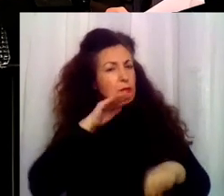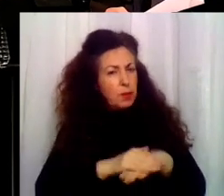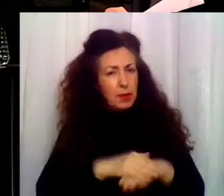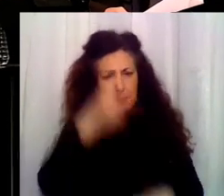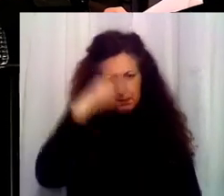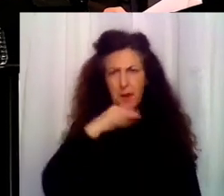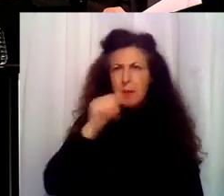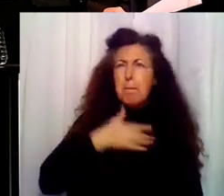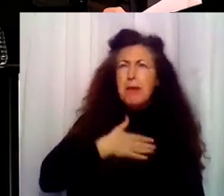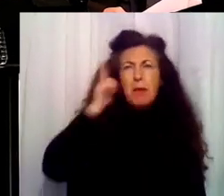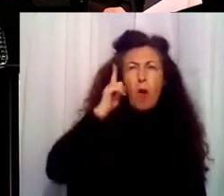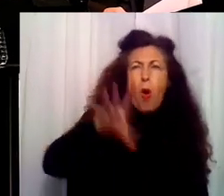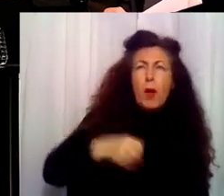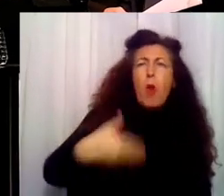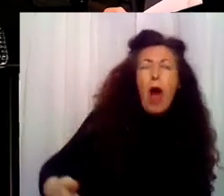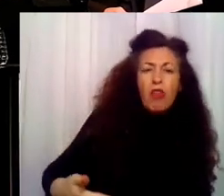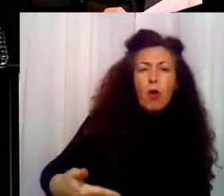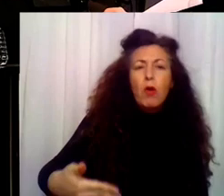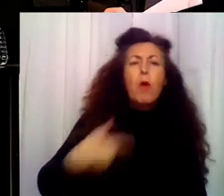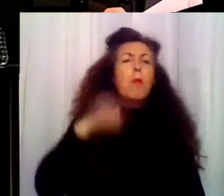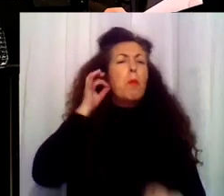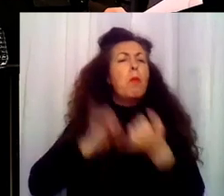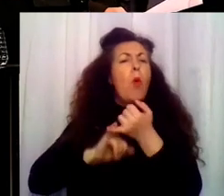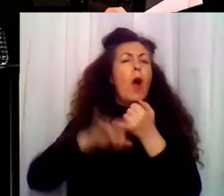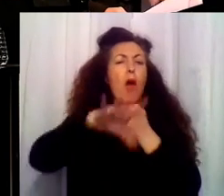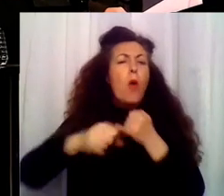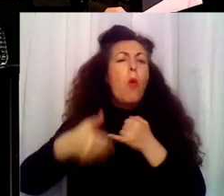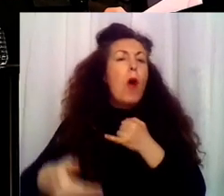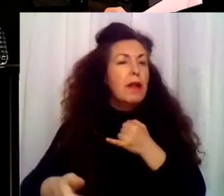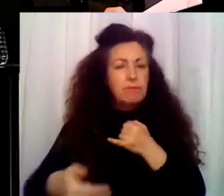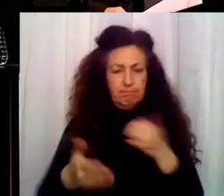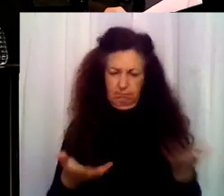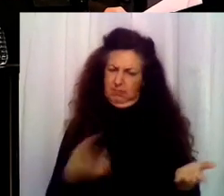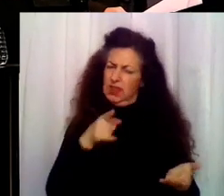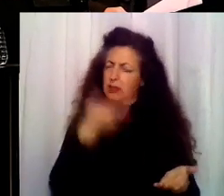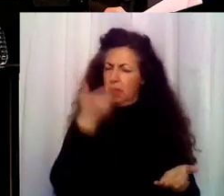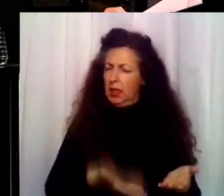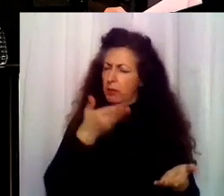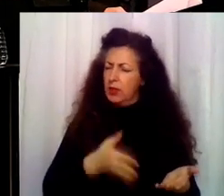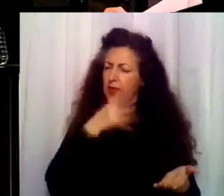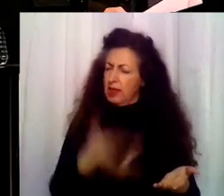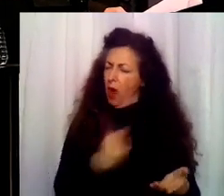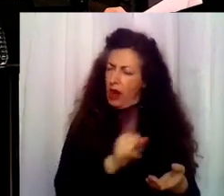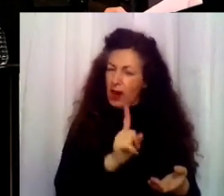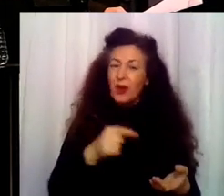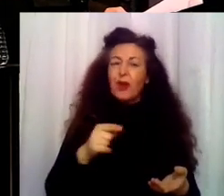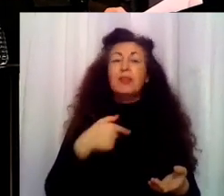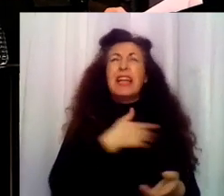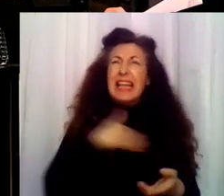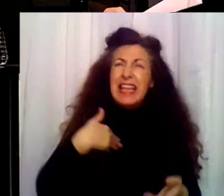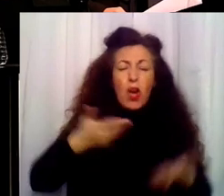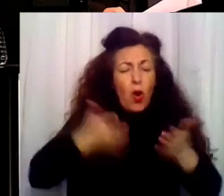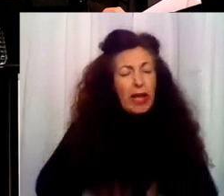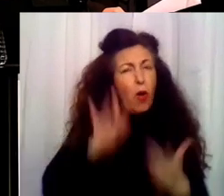móvil o el de ella? No creo que eso sea lo más importante en estos momentos. Nos gustaría hablar con nuestro hijo. Él vendrá a